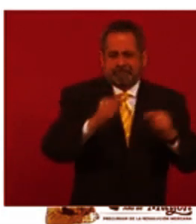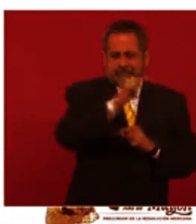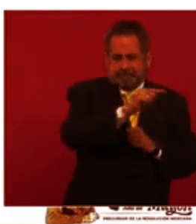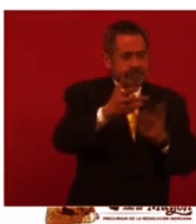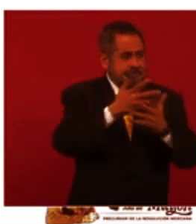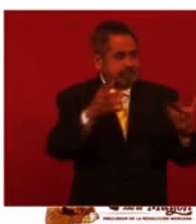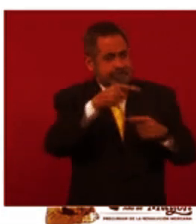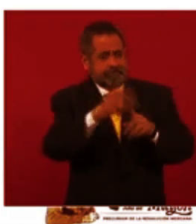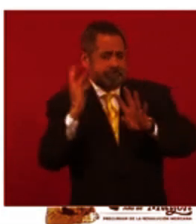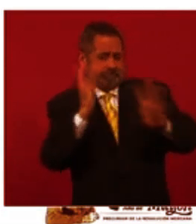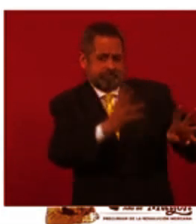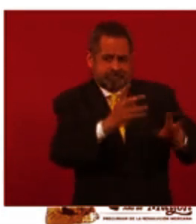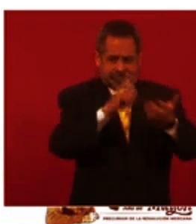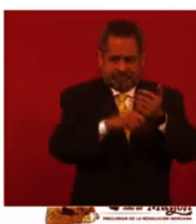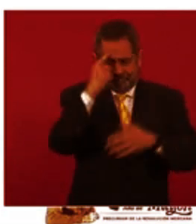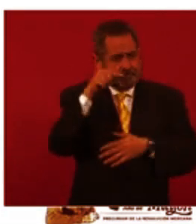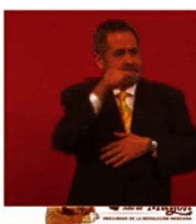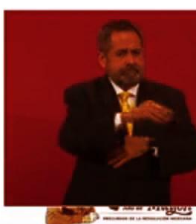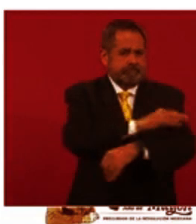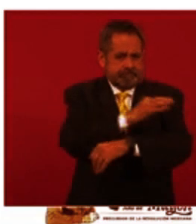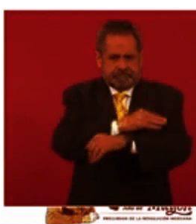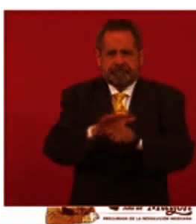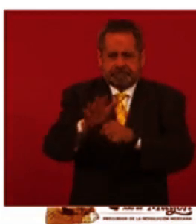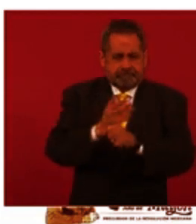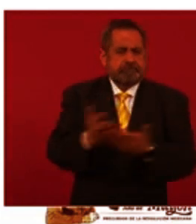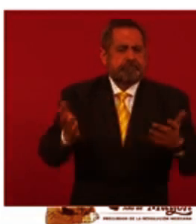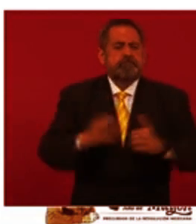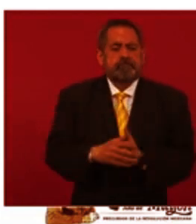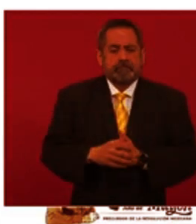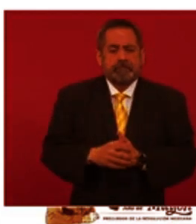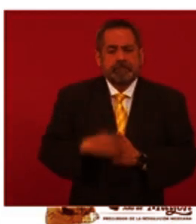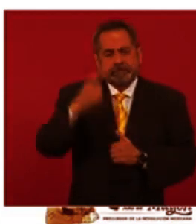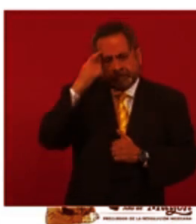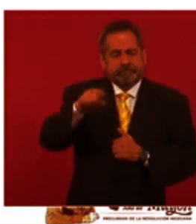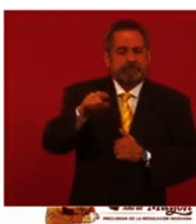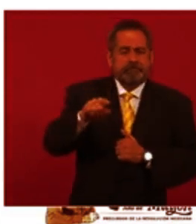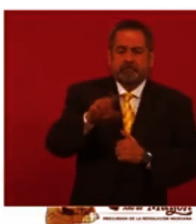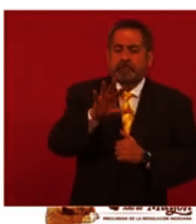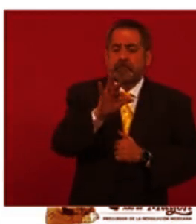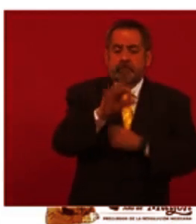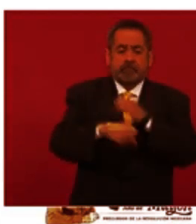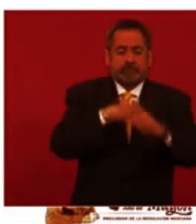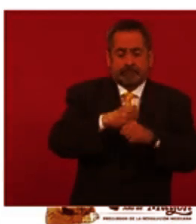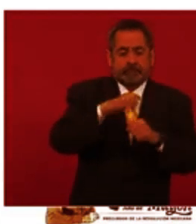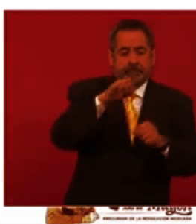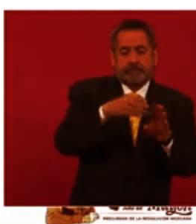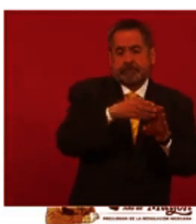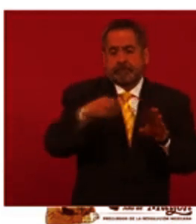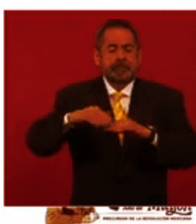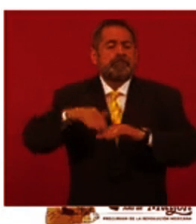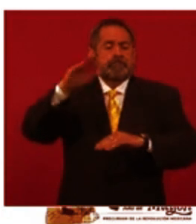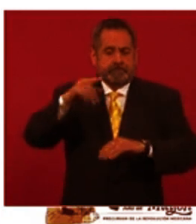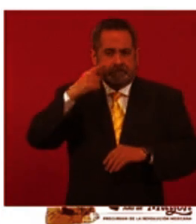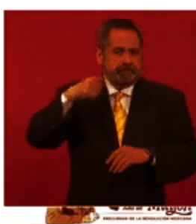grandes, en puestos medianos, también la vacunación disponible de 40 años en adelante para el esquema que le corresponda a cada